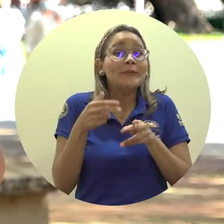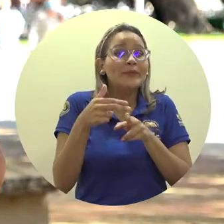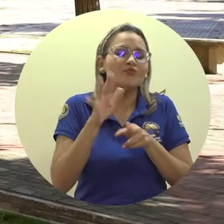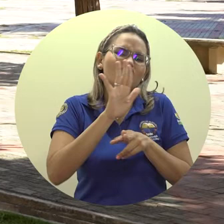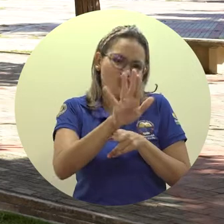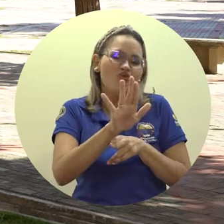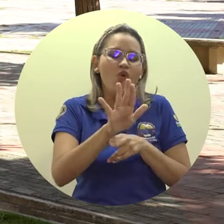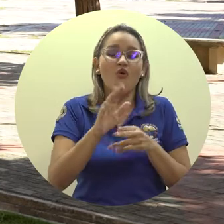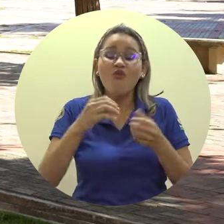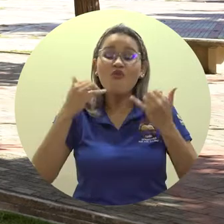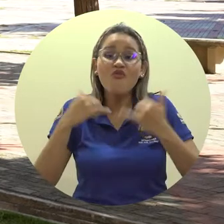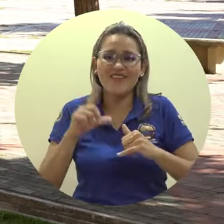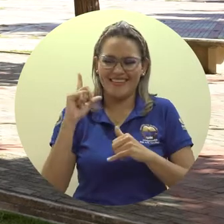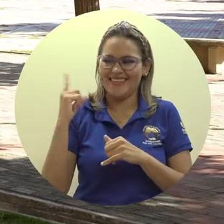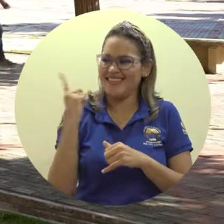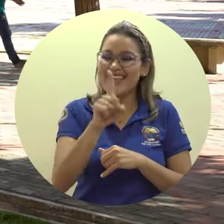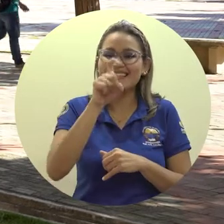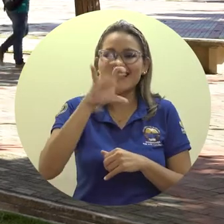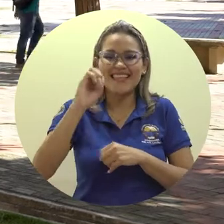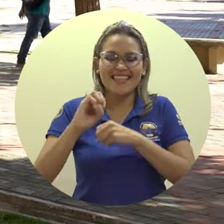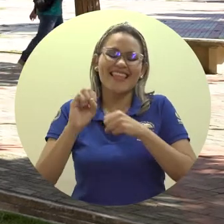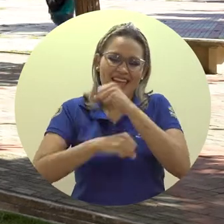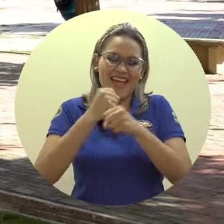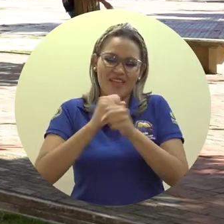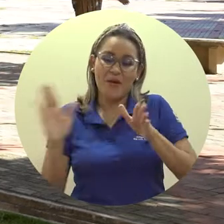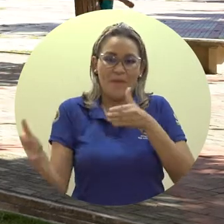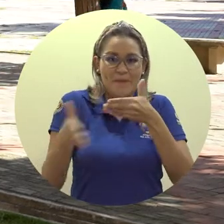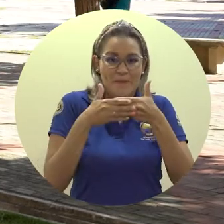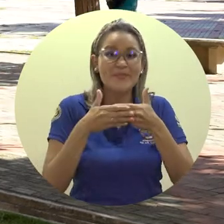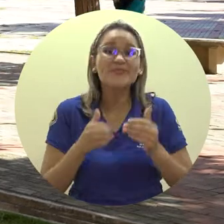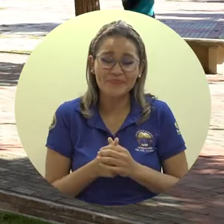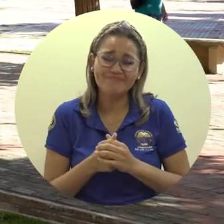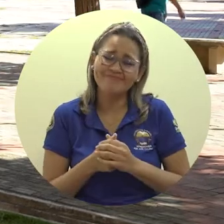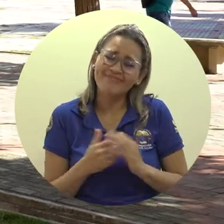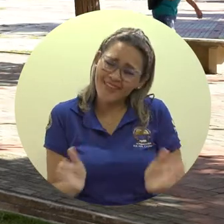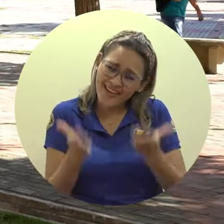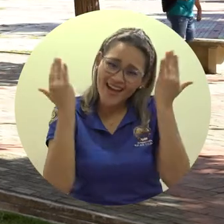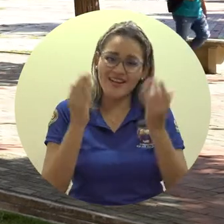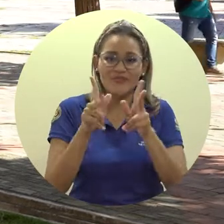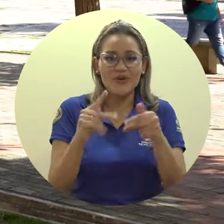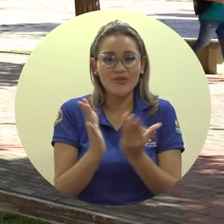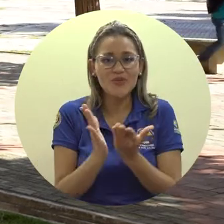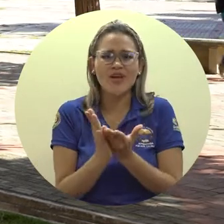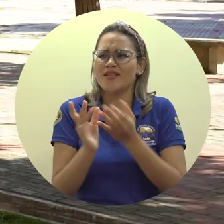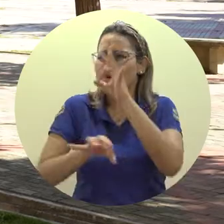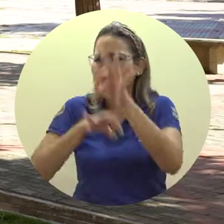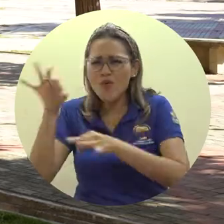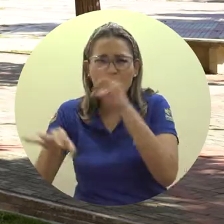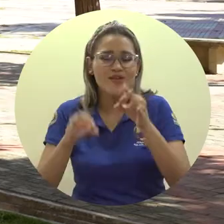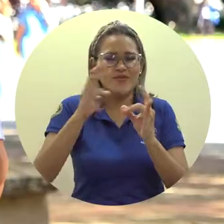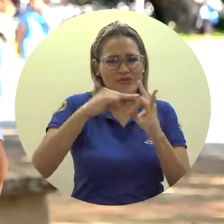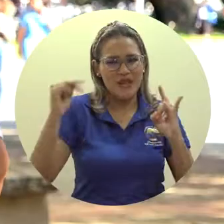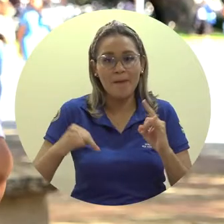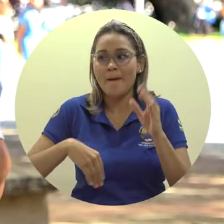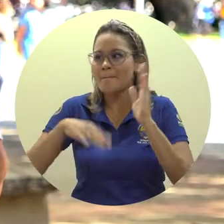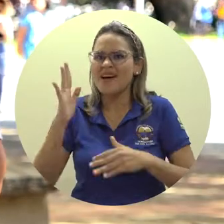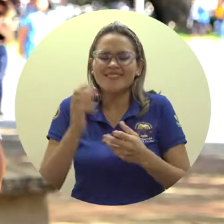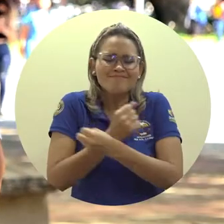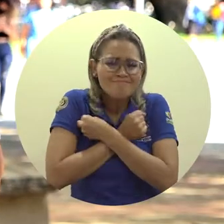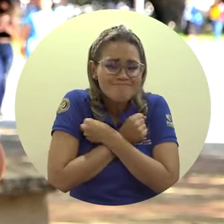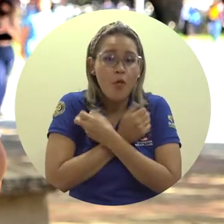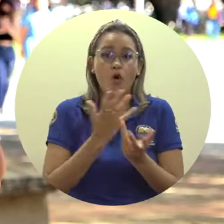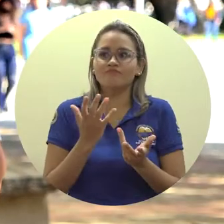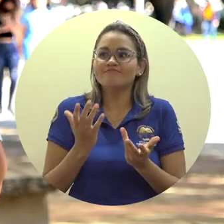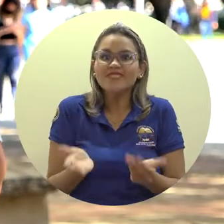la cápsula del tiempo que vamos a depositar. Así que jóvenes estudiantes, vivan y disfruten la universidad. Quiénanla, cuídenla, valoren el